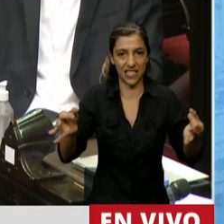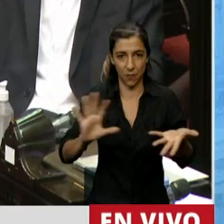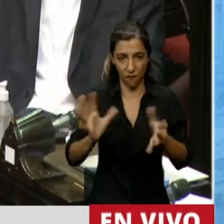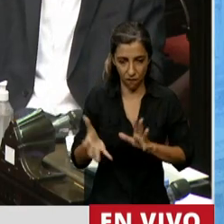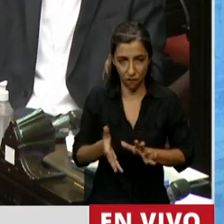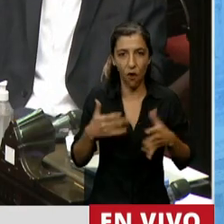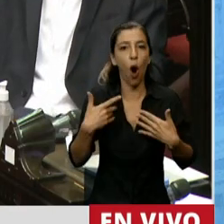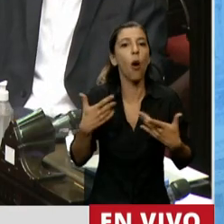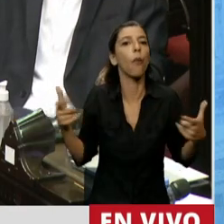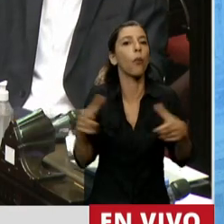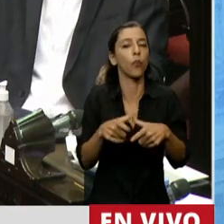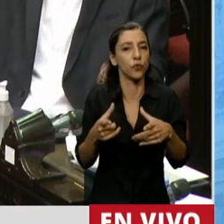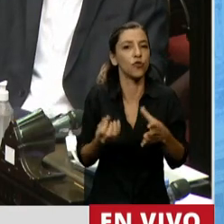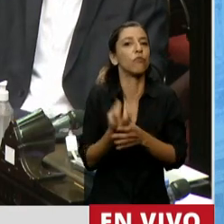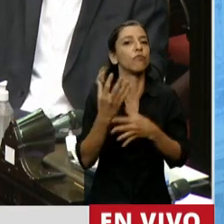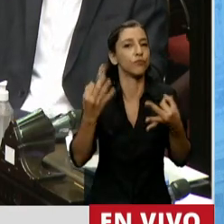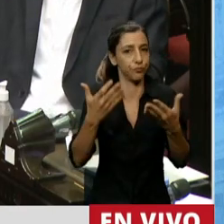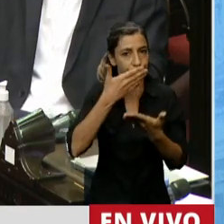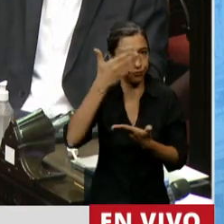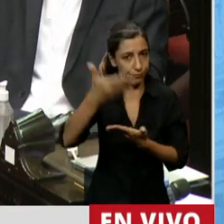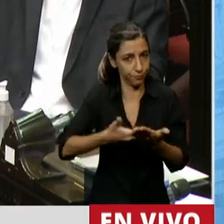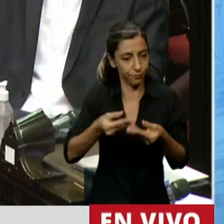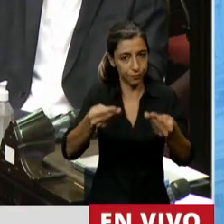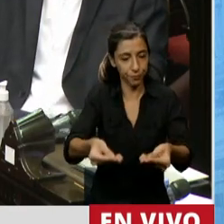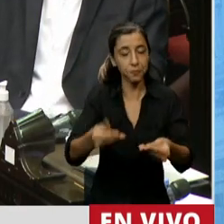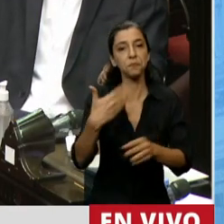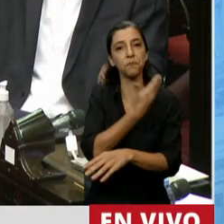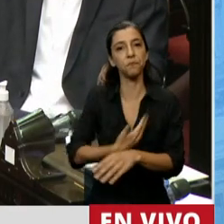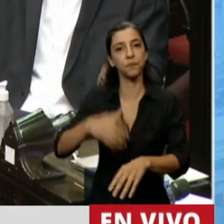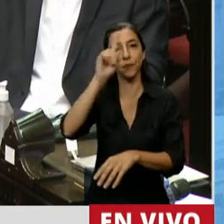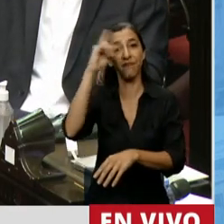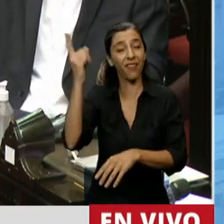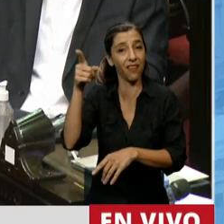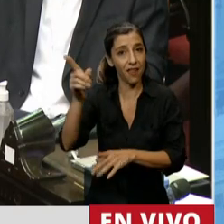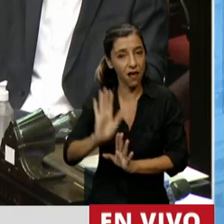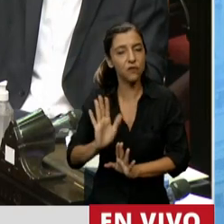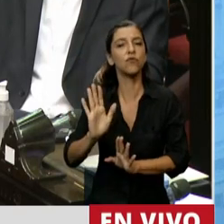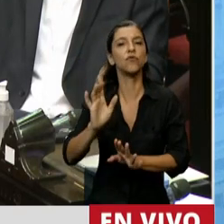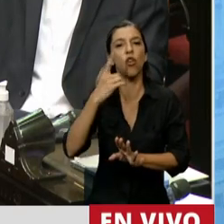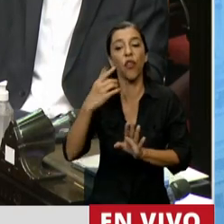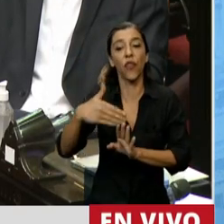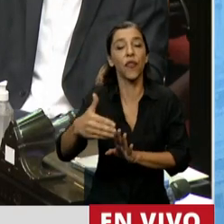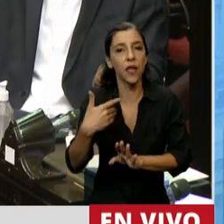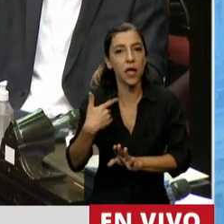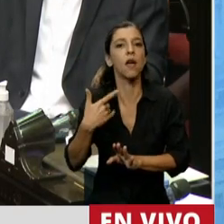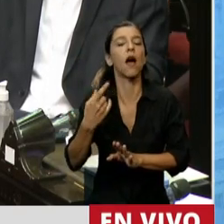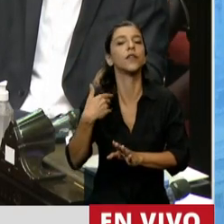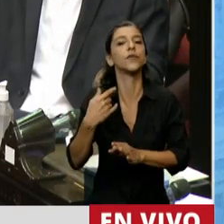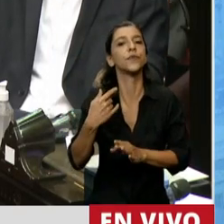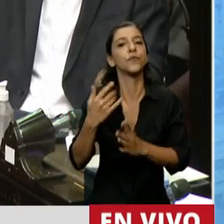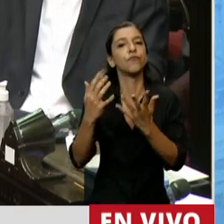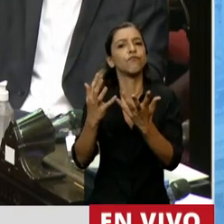el Presidente de la Nación días después elevó un proyecto del Poder Ejecutivo